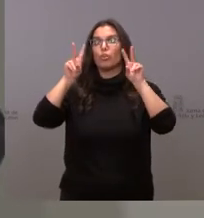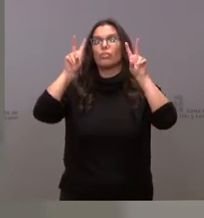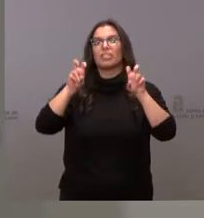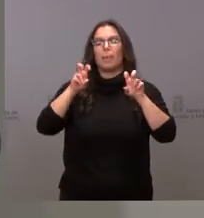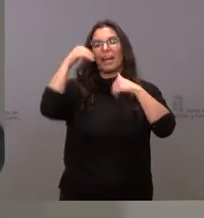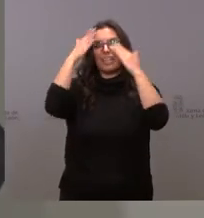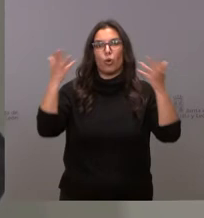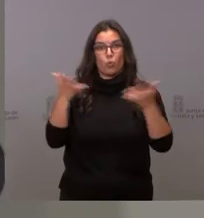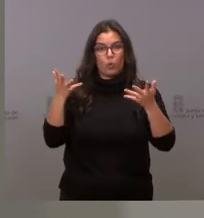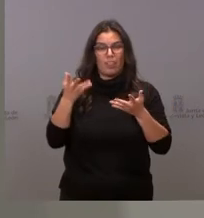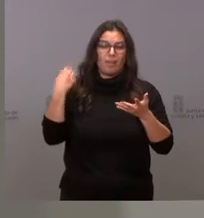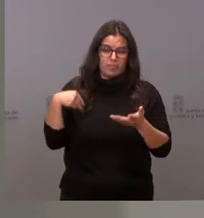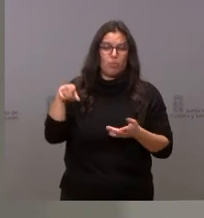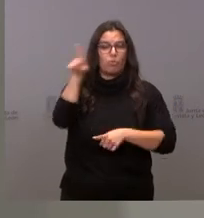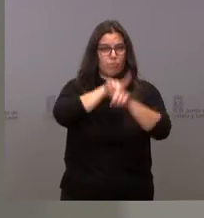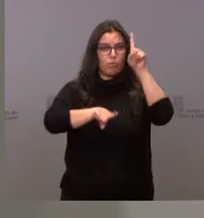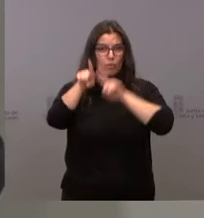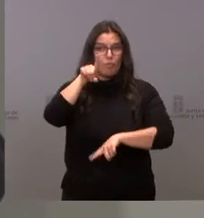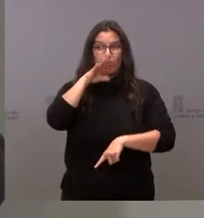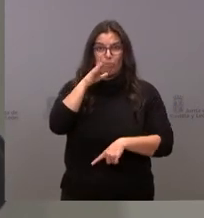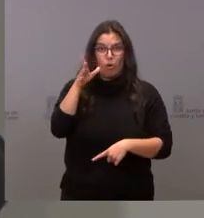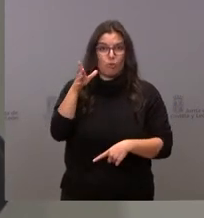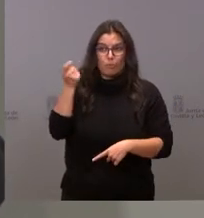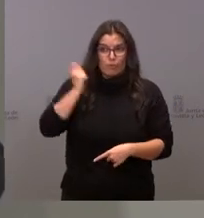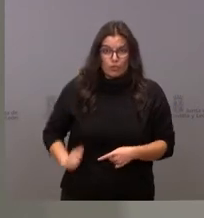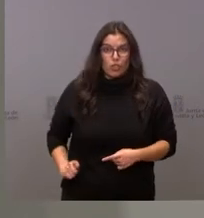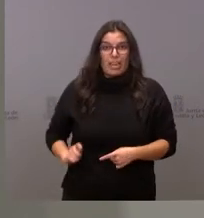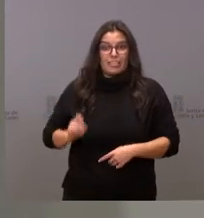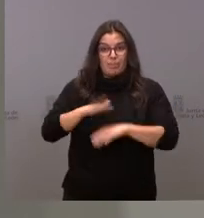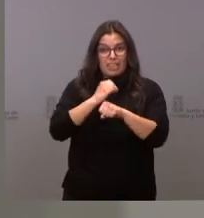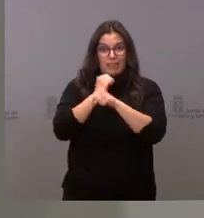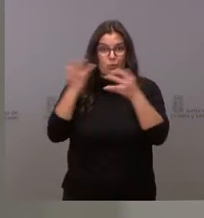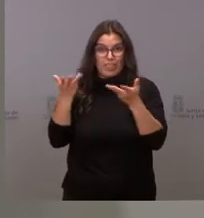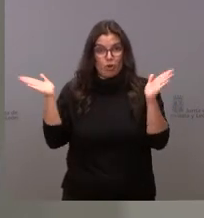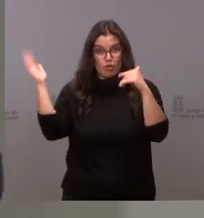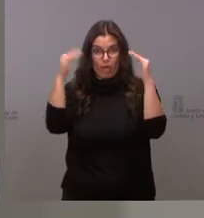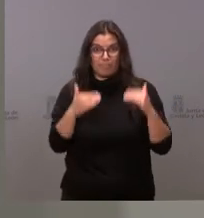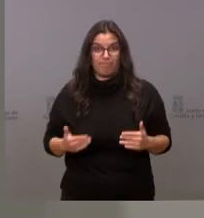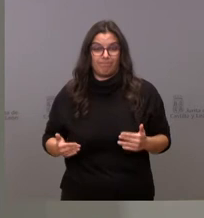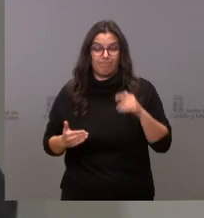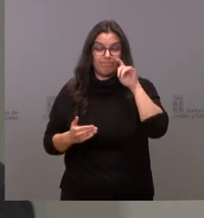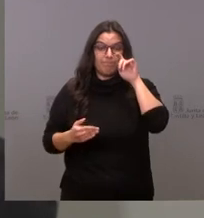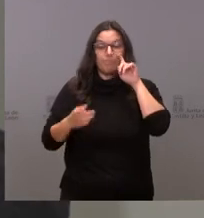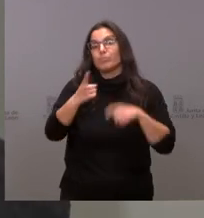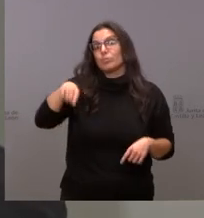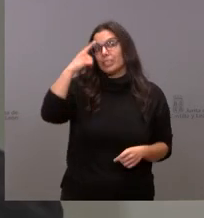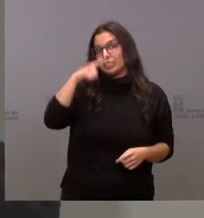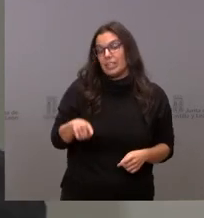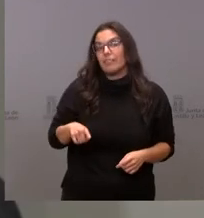de los problemas que tenemos de encontrar personal personal de urgencias que como saben todos ustedes son